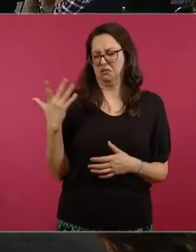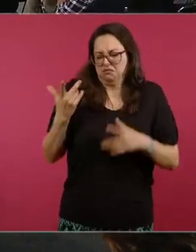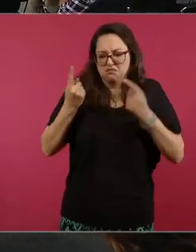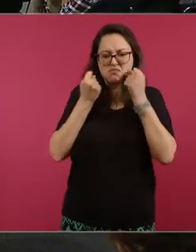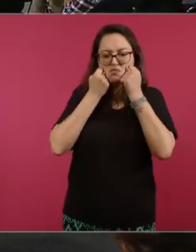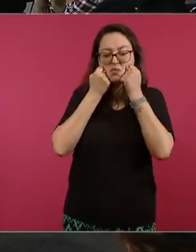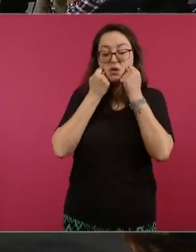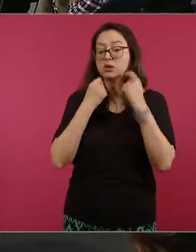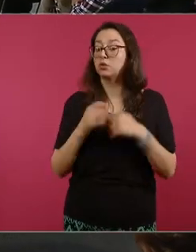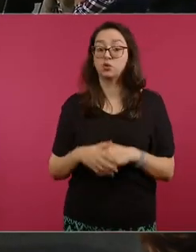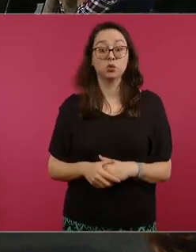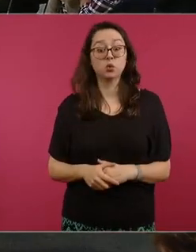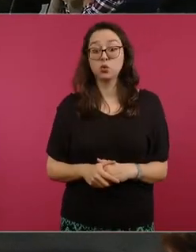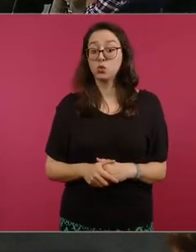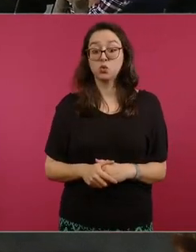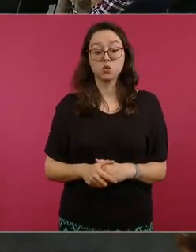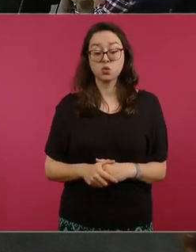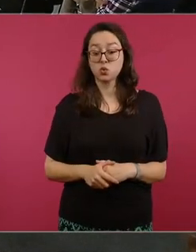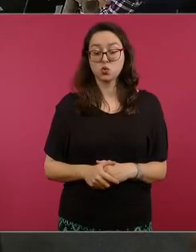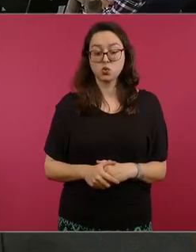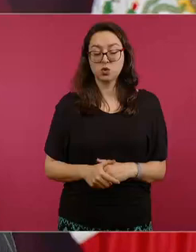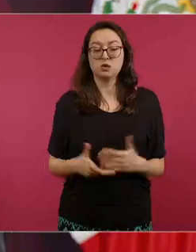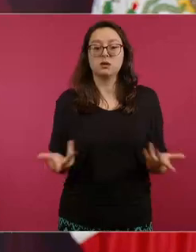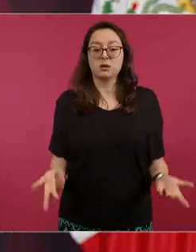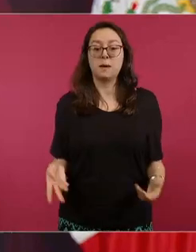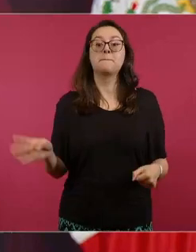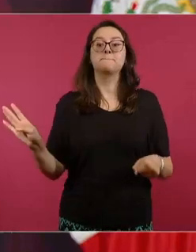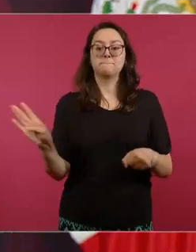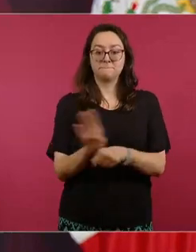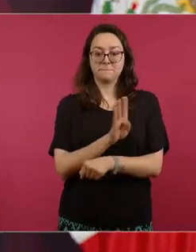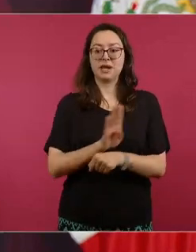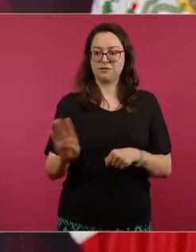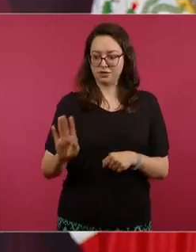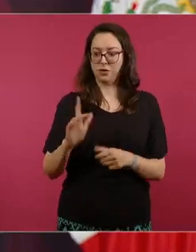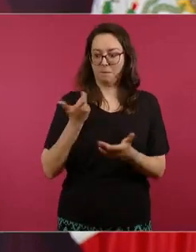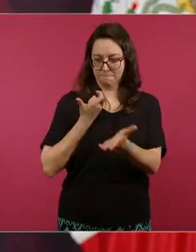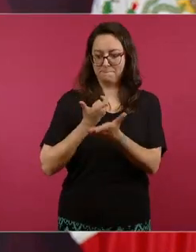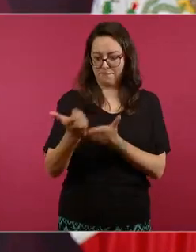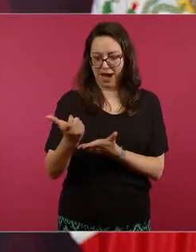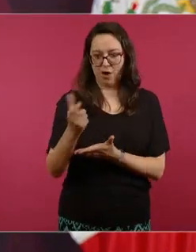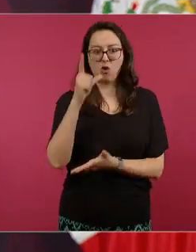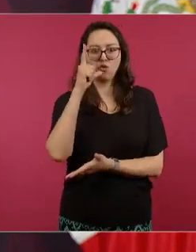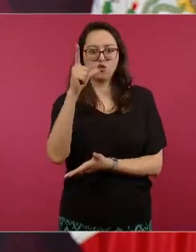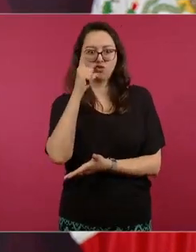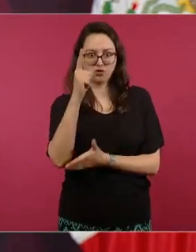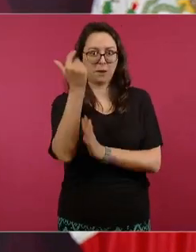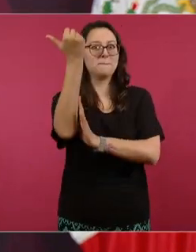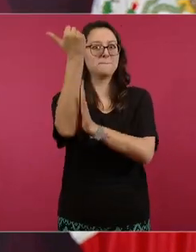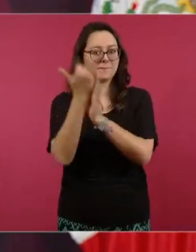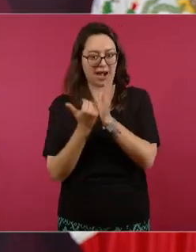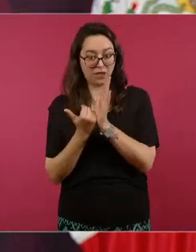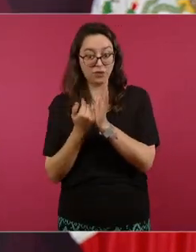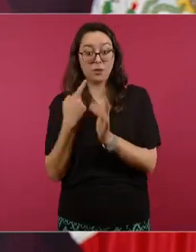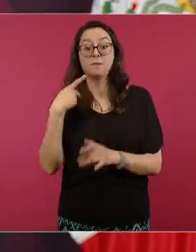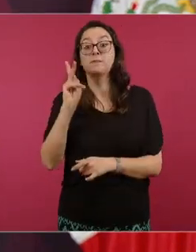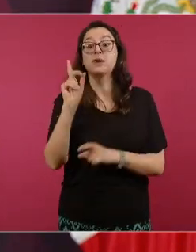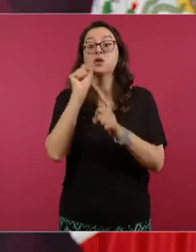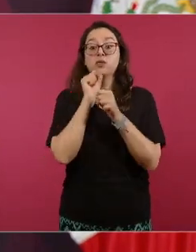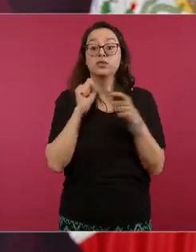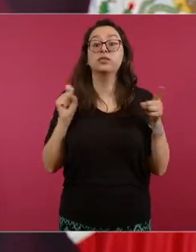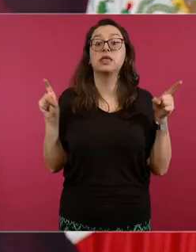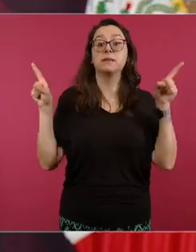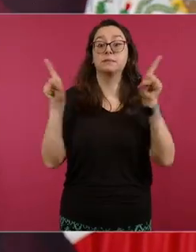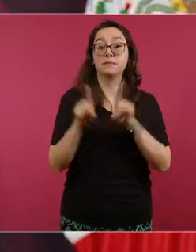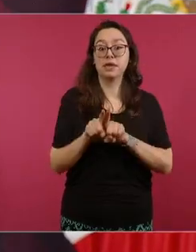no solo porque nosotros nos beneficiamos pagamos menos sino porque